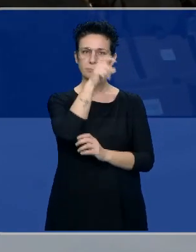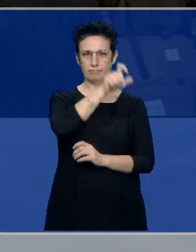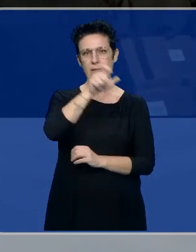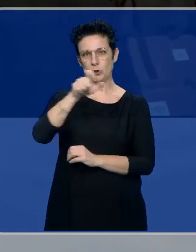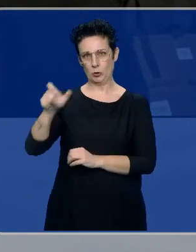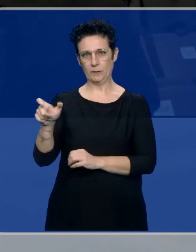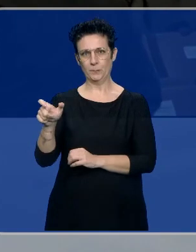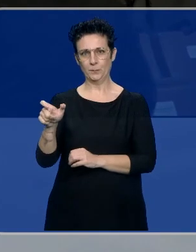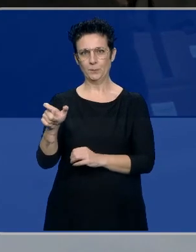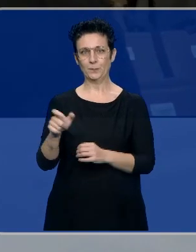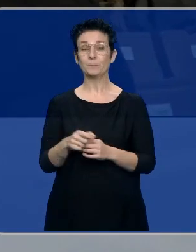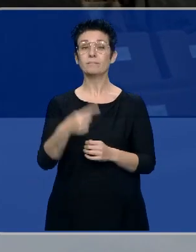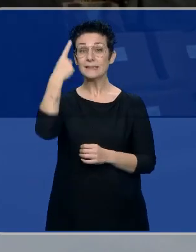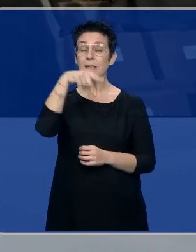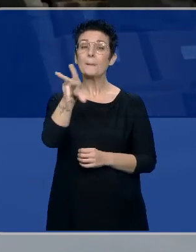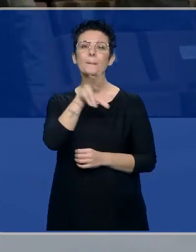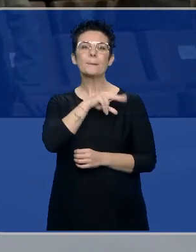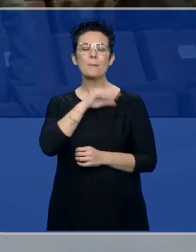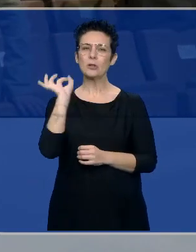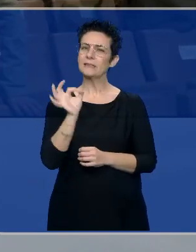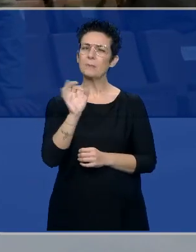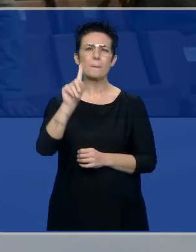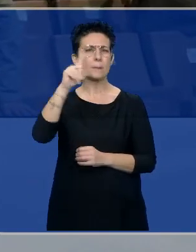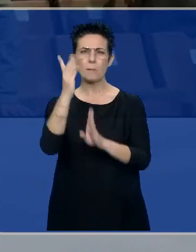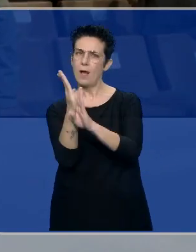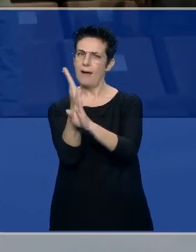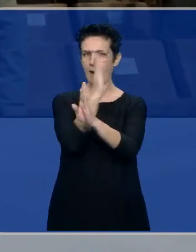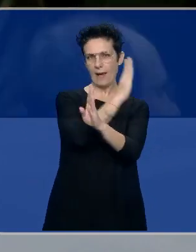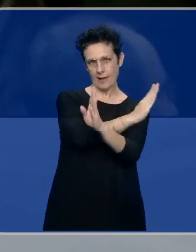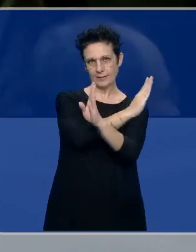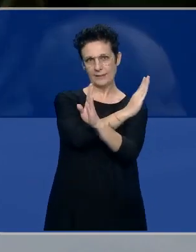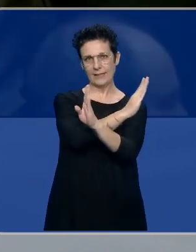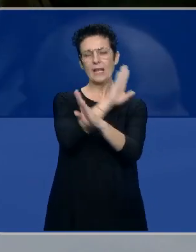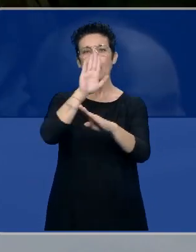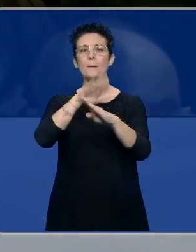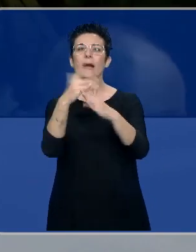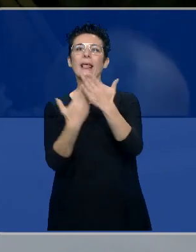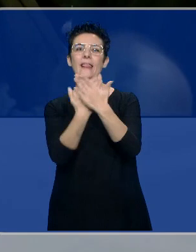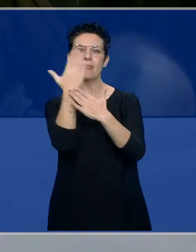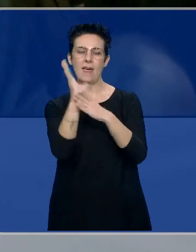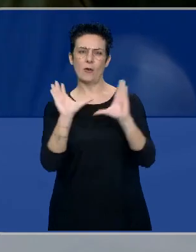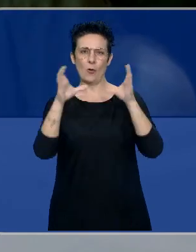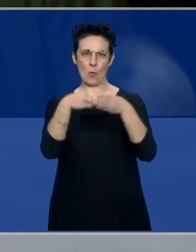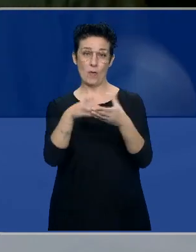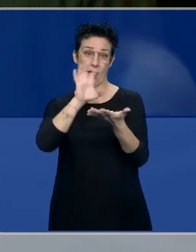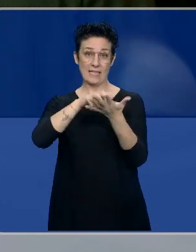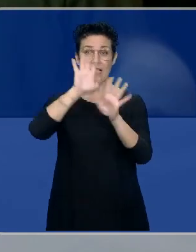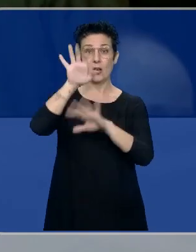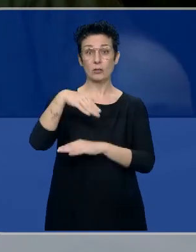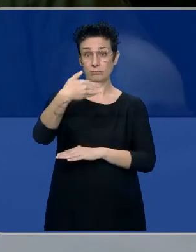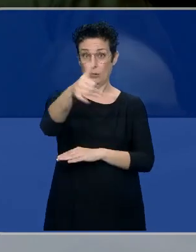ya saben que los premios son la antesala del día de Castilla y León, el próximo